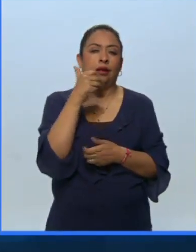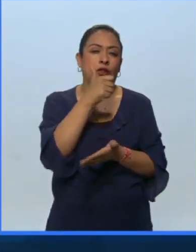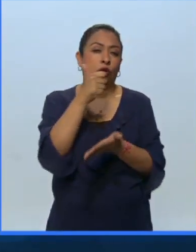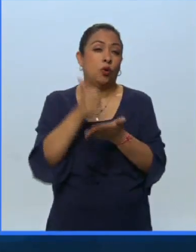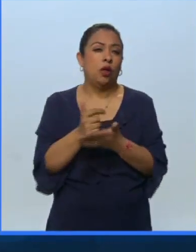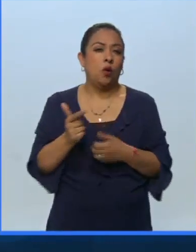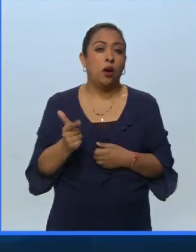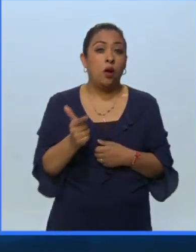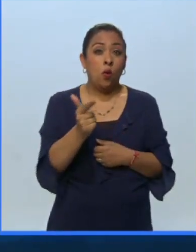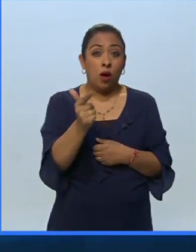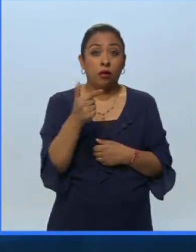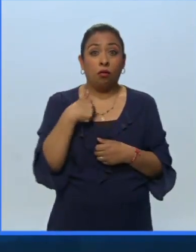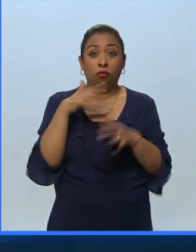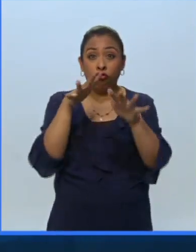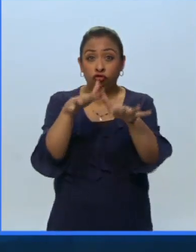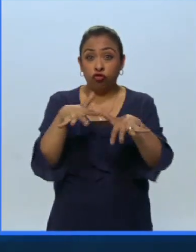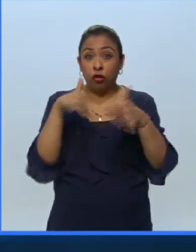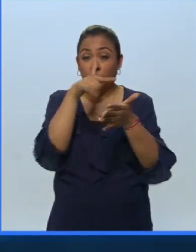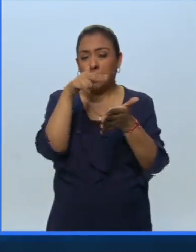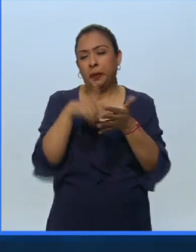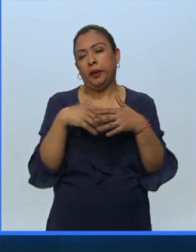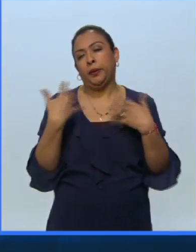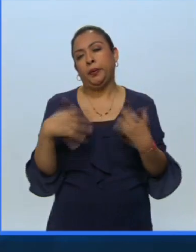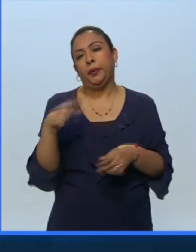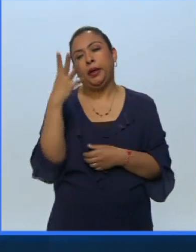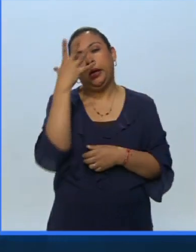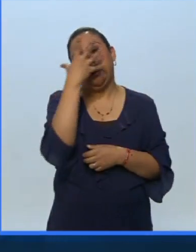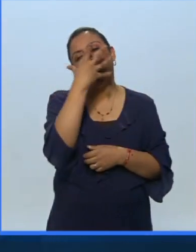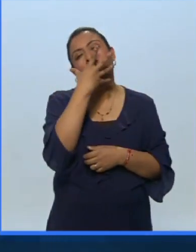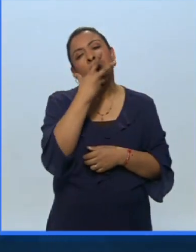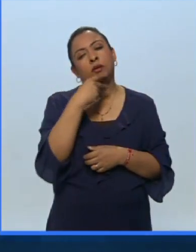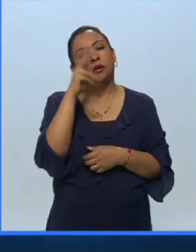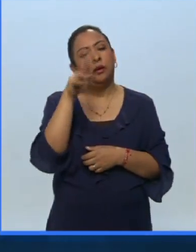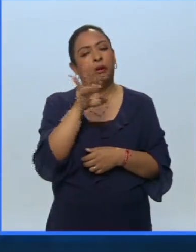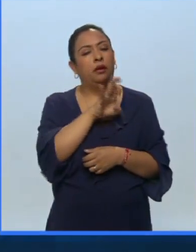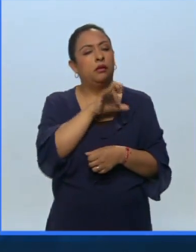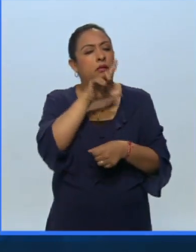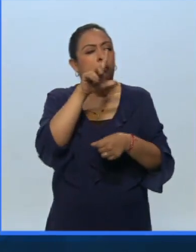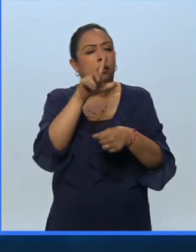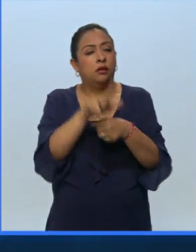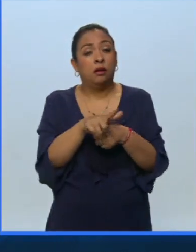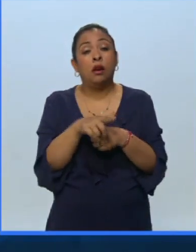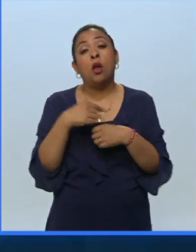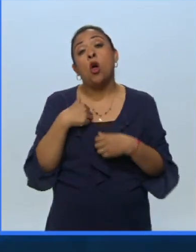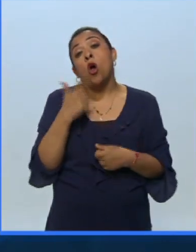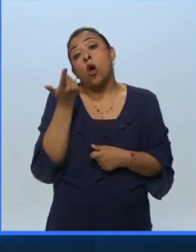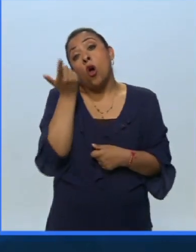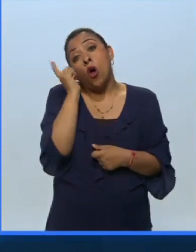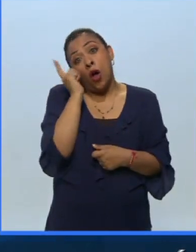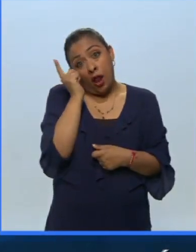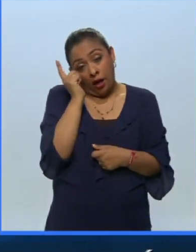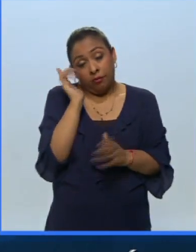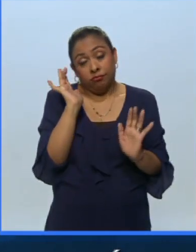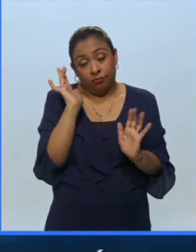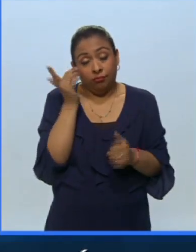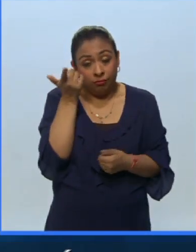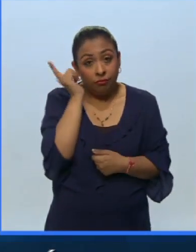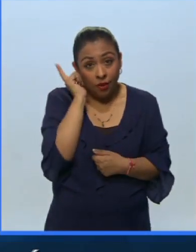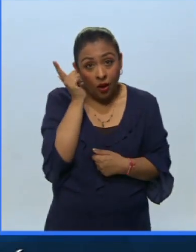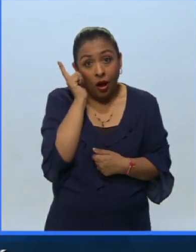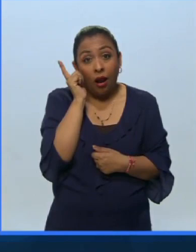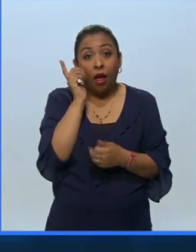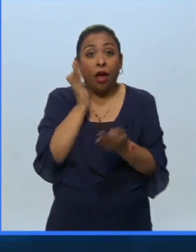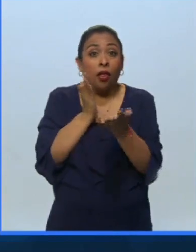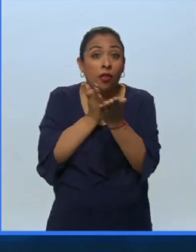y haber tocado en un recinto tan precioso como este, muy muy especial. Solo espero, ojalá, el